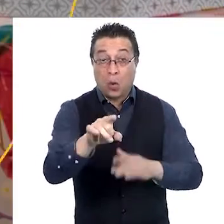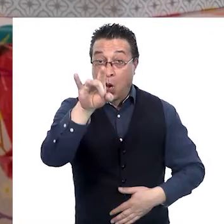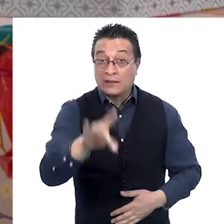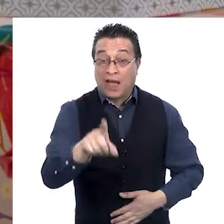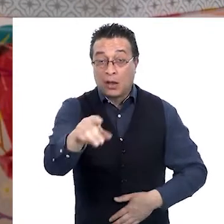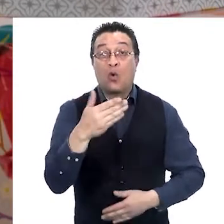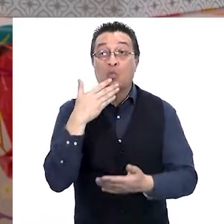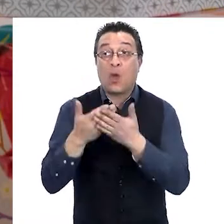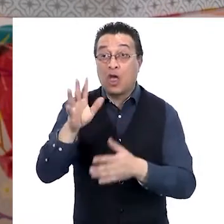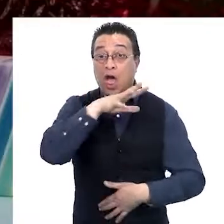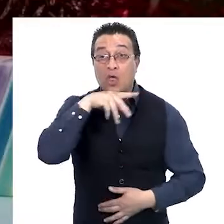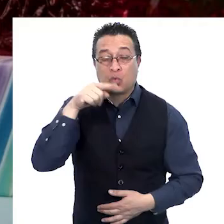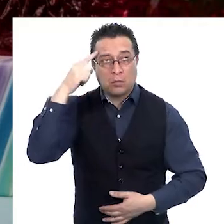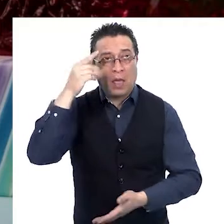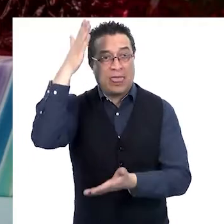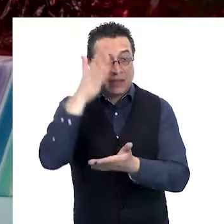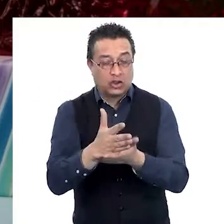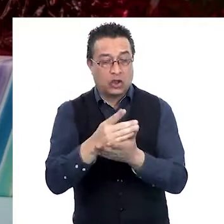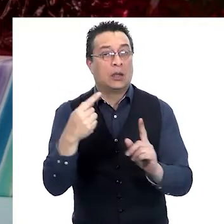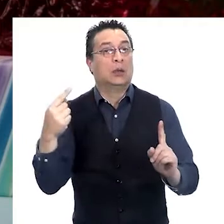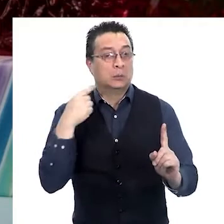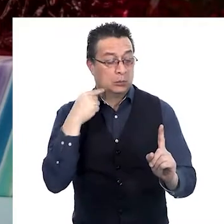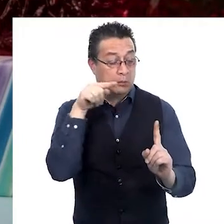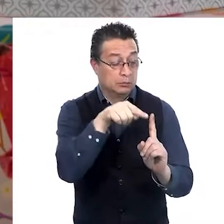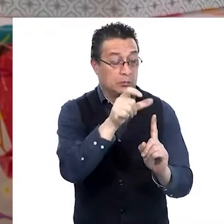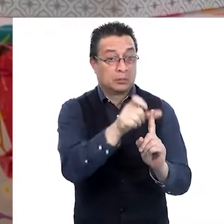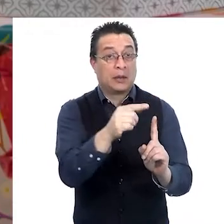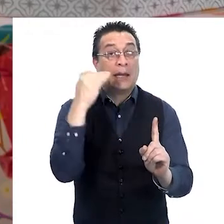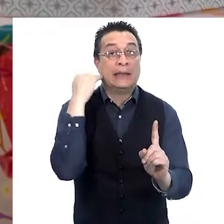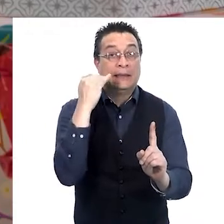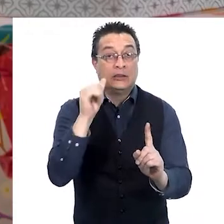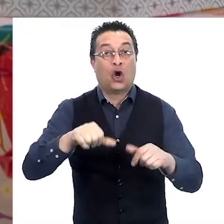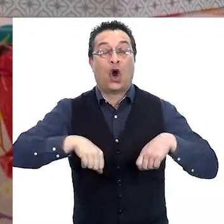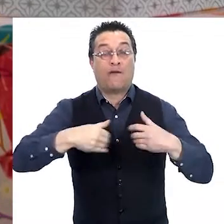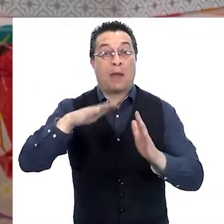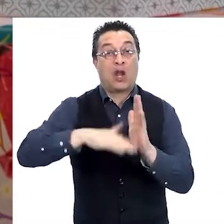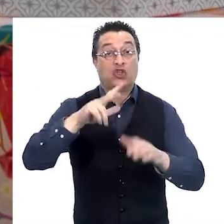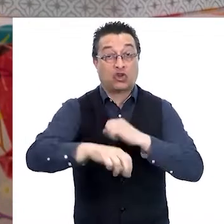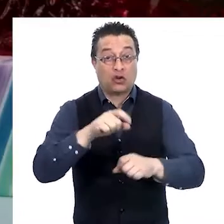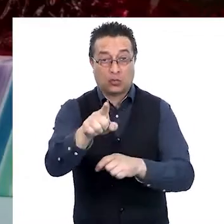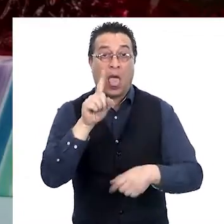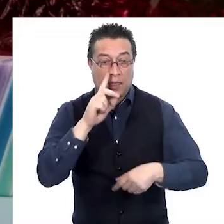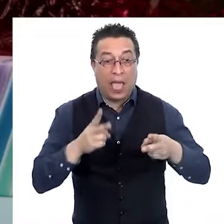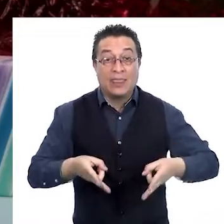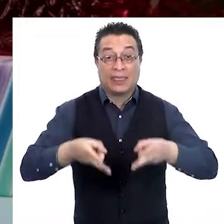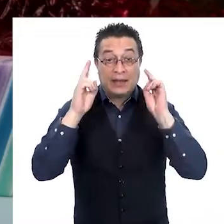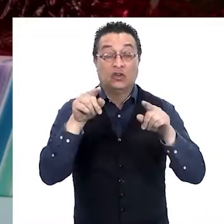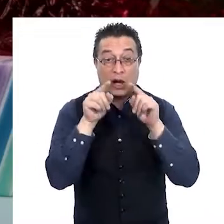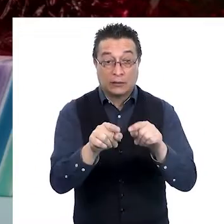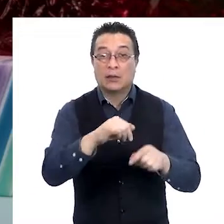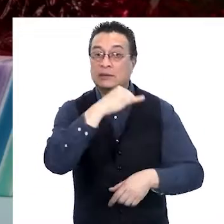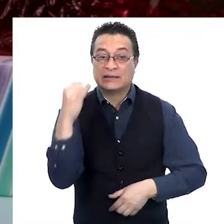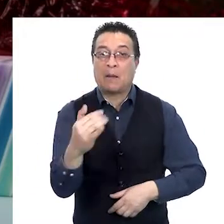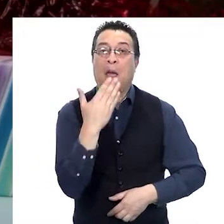¿Sabías que cuando los adultos toman una decisión que te afecta a ti como niño, niña o adolescente, tienes derecho a